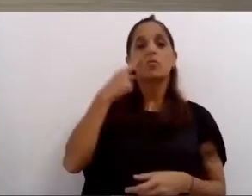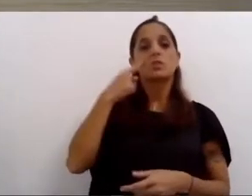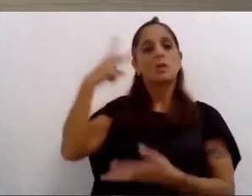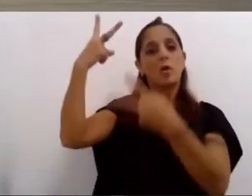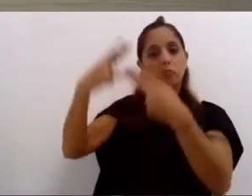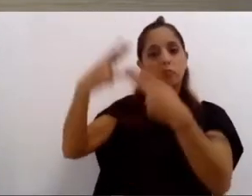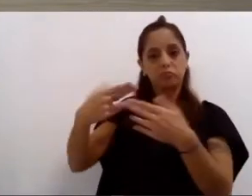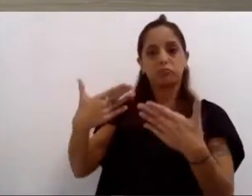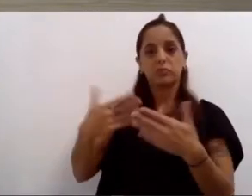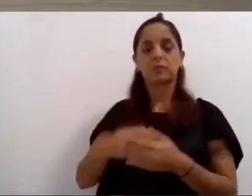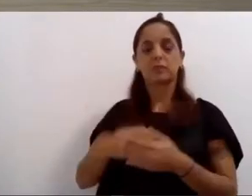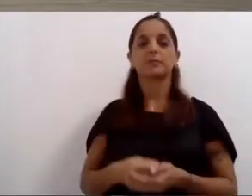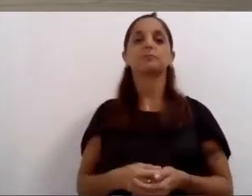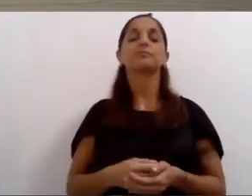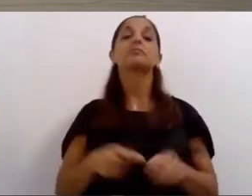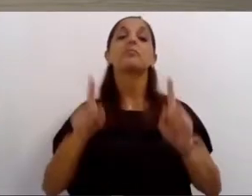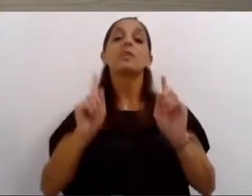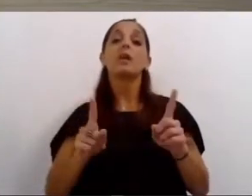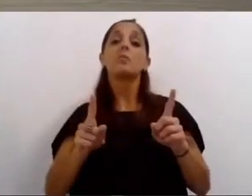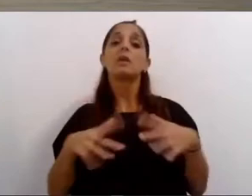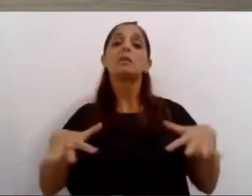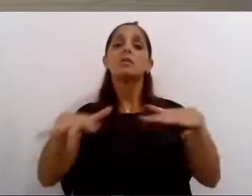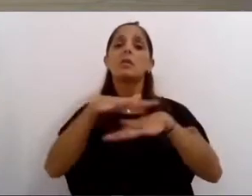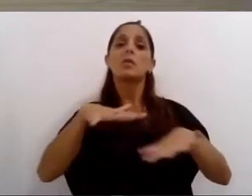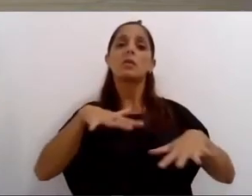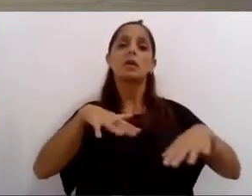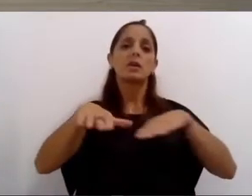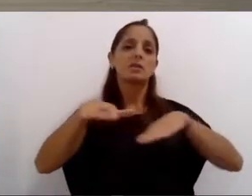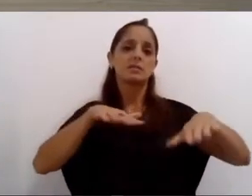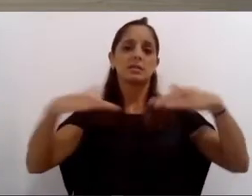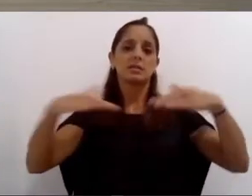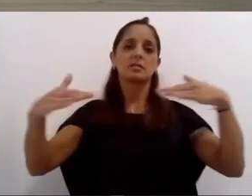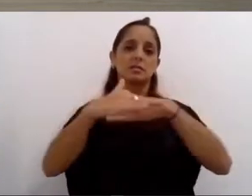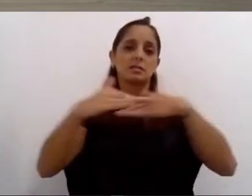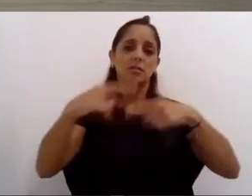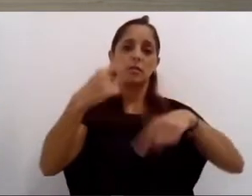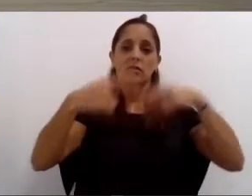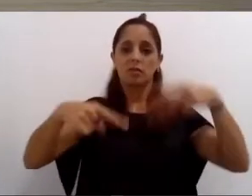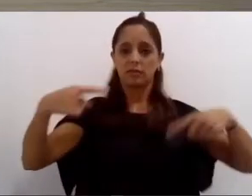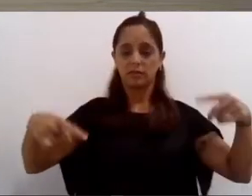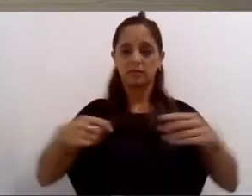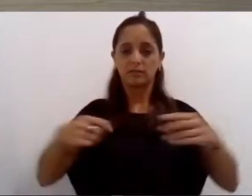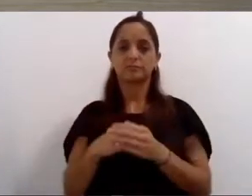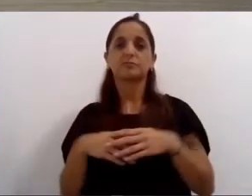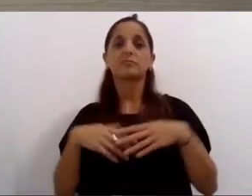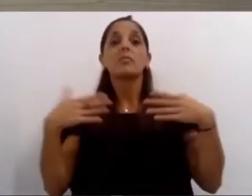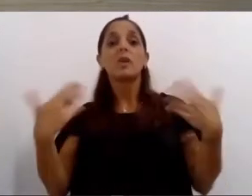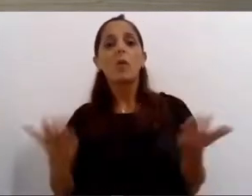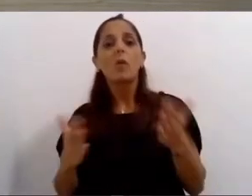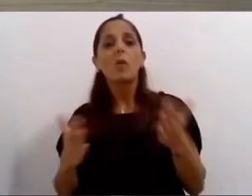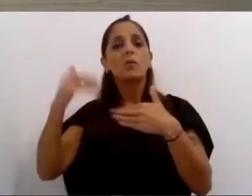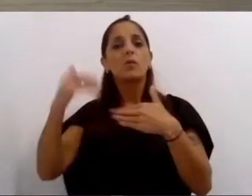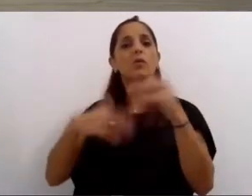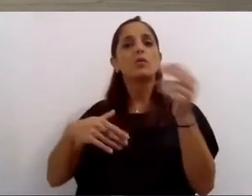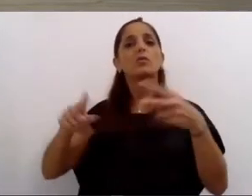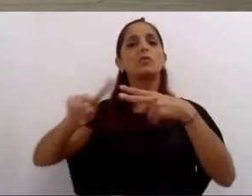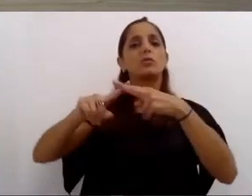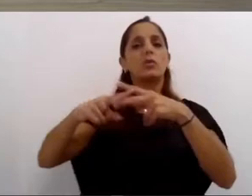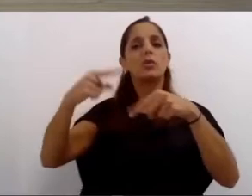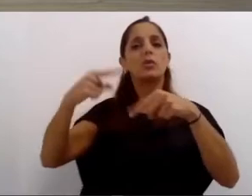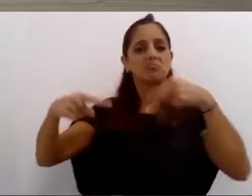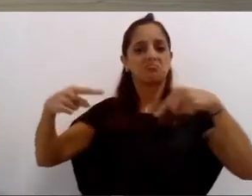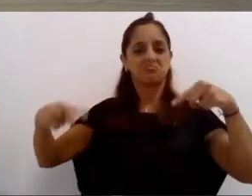También iniciamos un plan de veredas en el que cambiamos la forma en la que se hacían incorporando materiales más fuertes como el hormigón y técnicas más